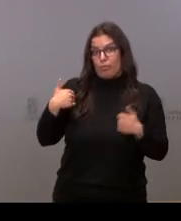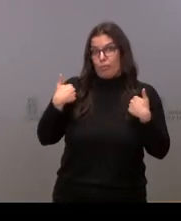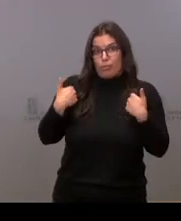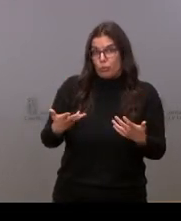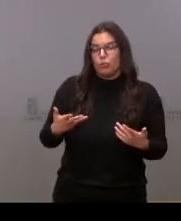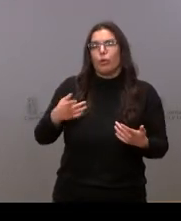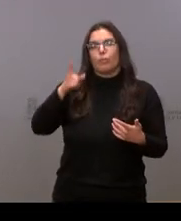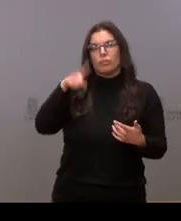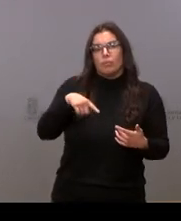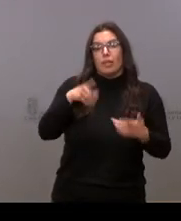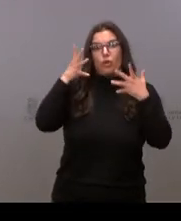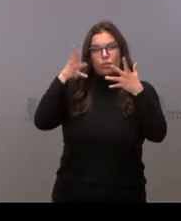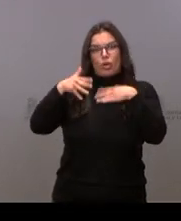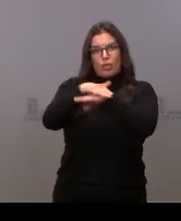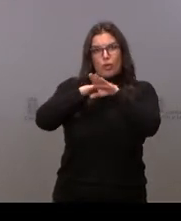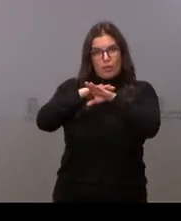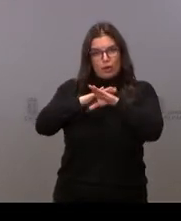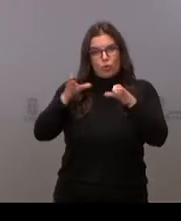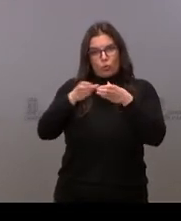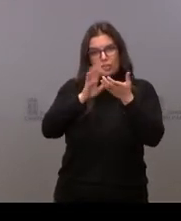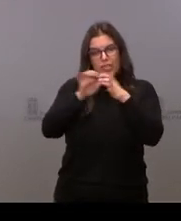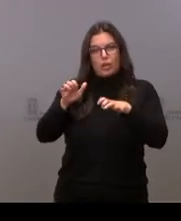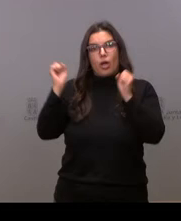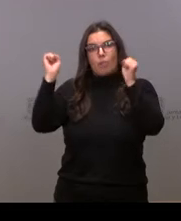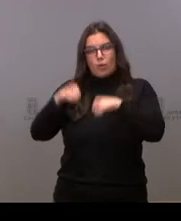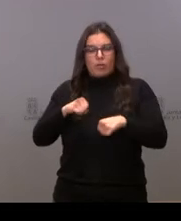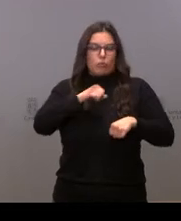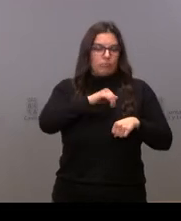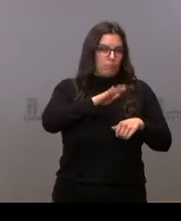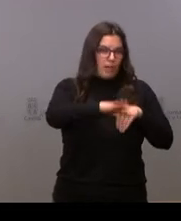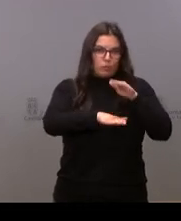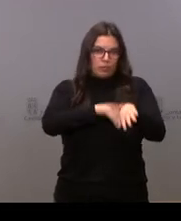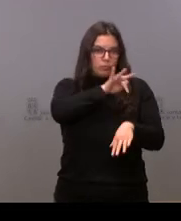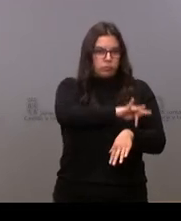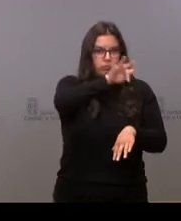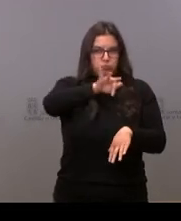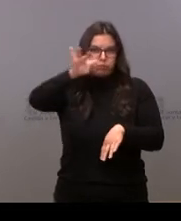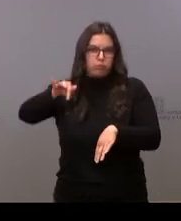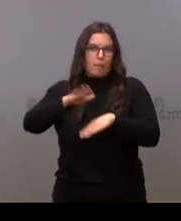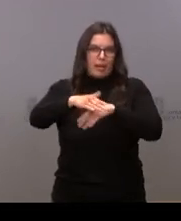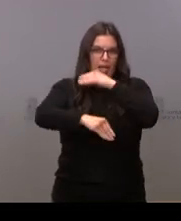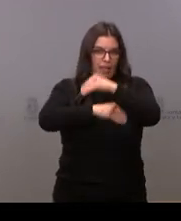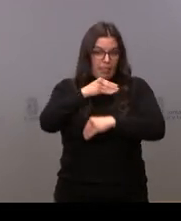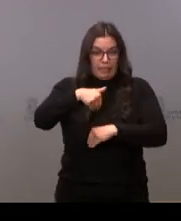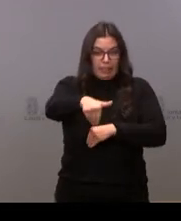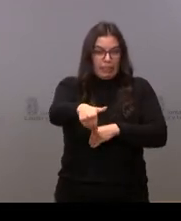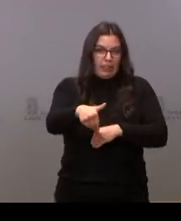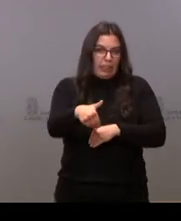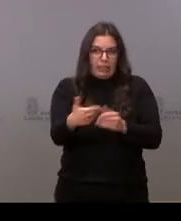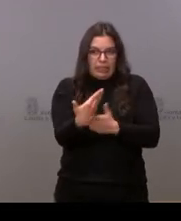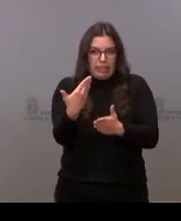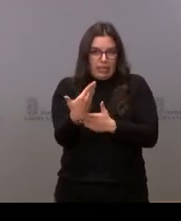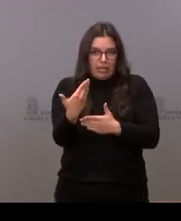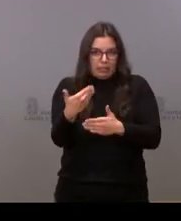aprobaremos también en el Consejo de Gobierno, iremos dando los pasos pertinentes para hacerlo, como digo, en los próximos. Pero también estamos